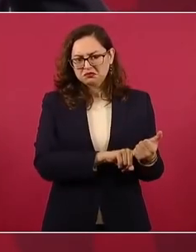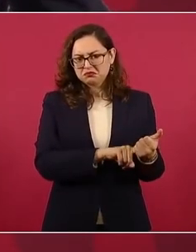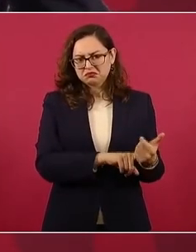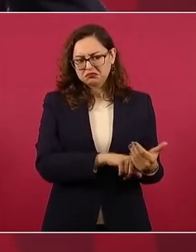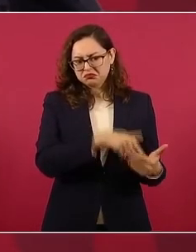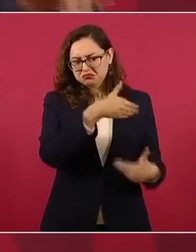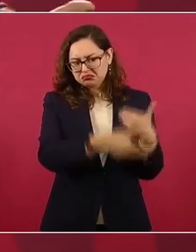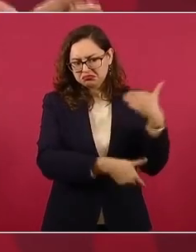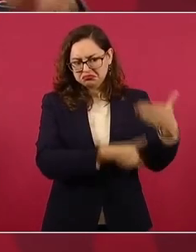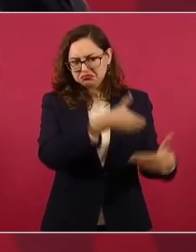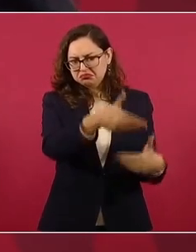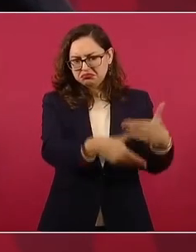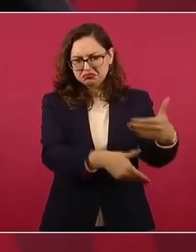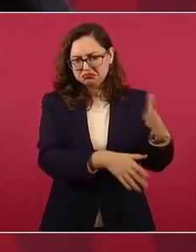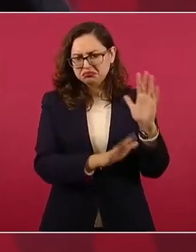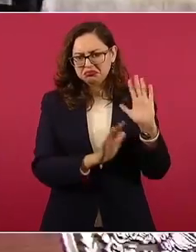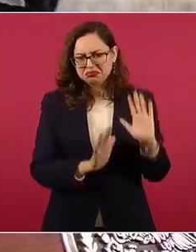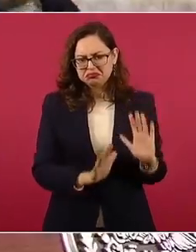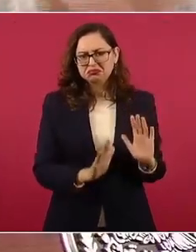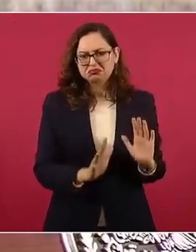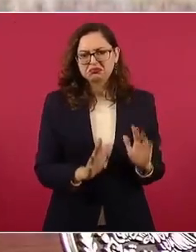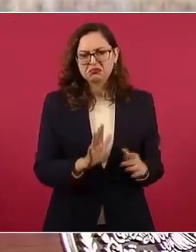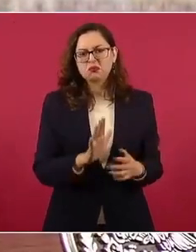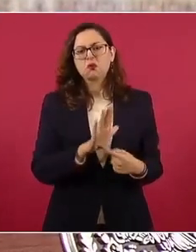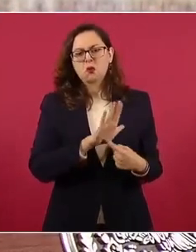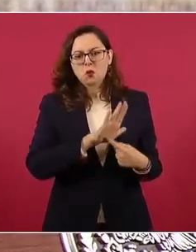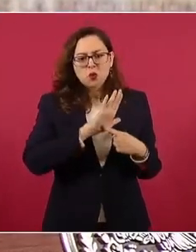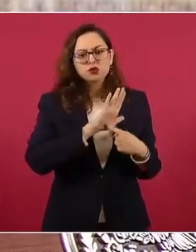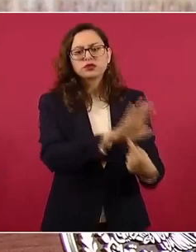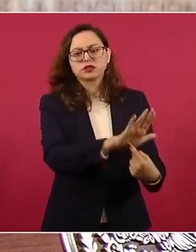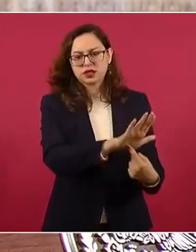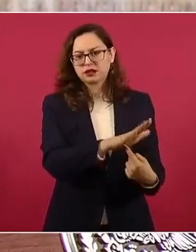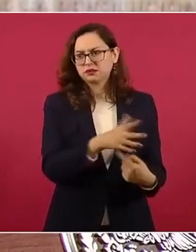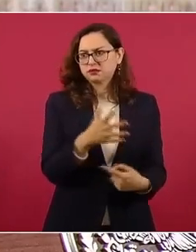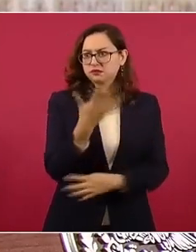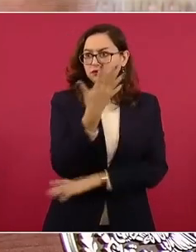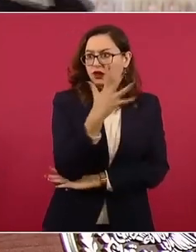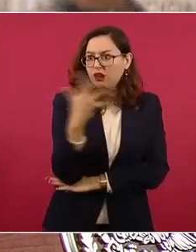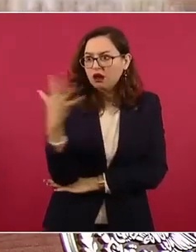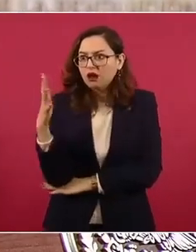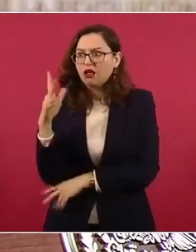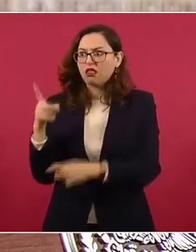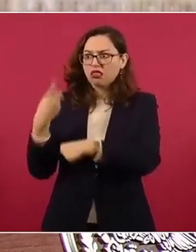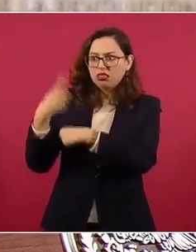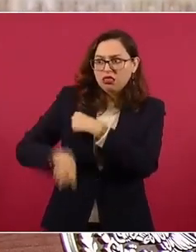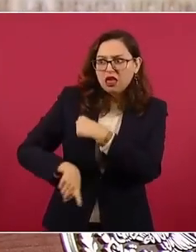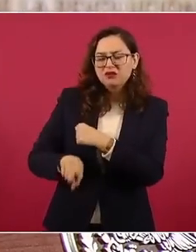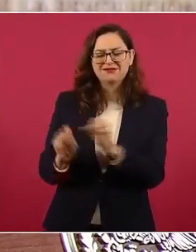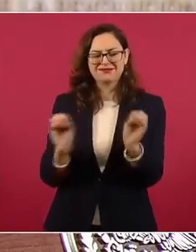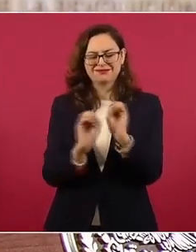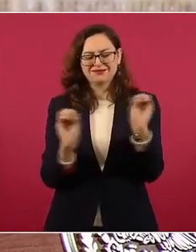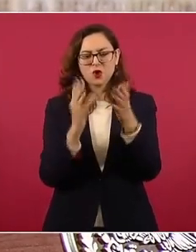para terminar de demostrar que no hay ningún daño.